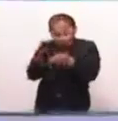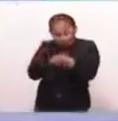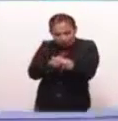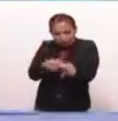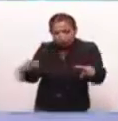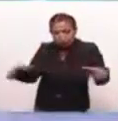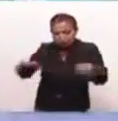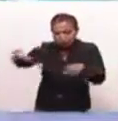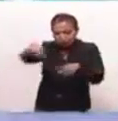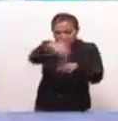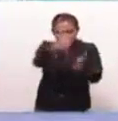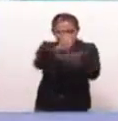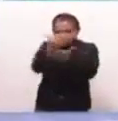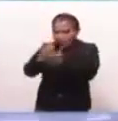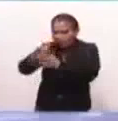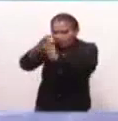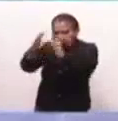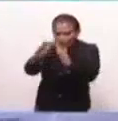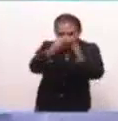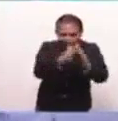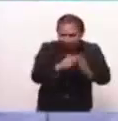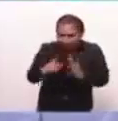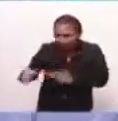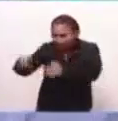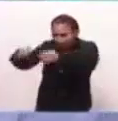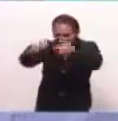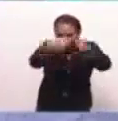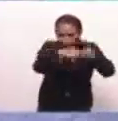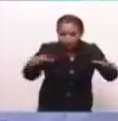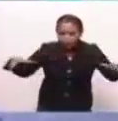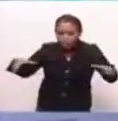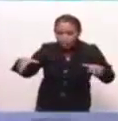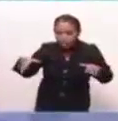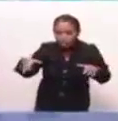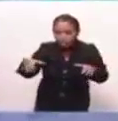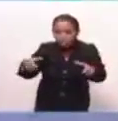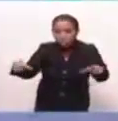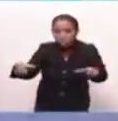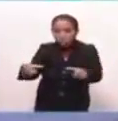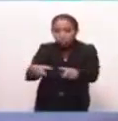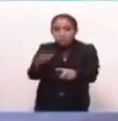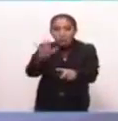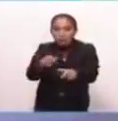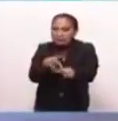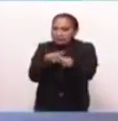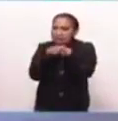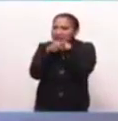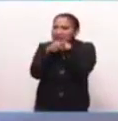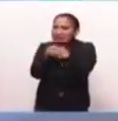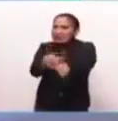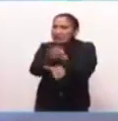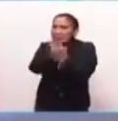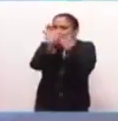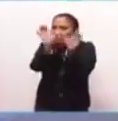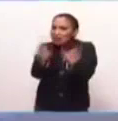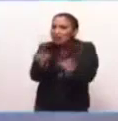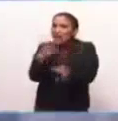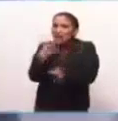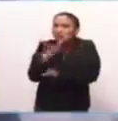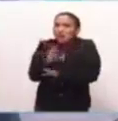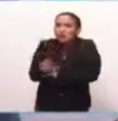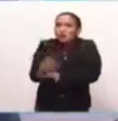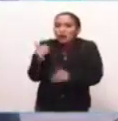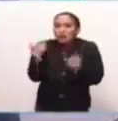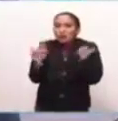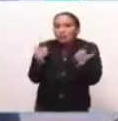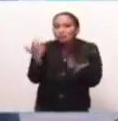urbana, porque la urbanización le va quitando, le va quitando espacios, pero ahí está todavía para que lo podamos